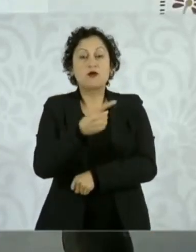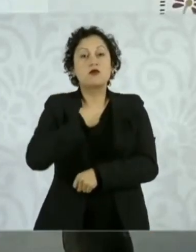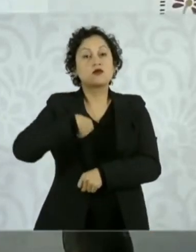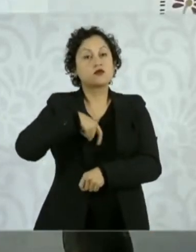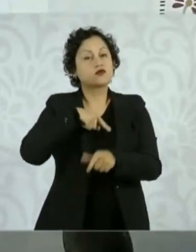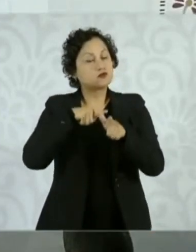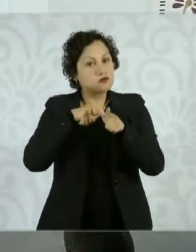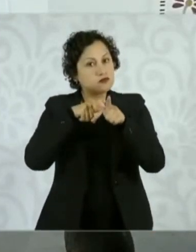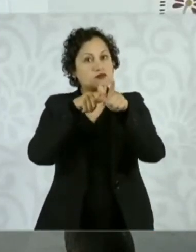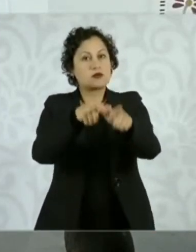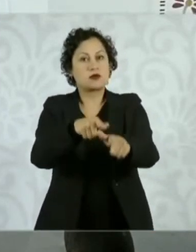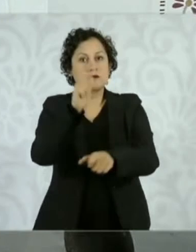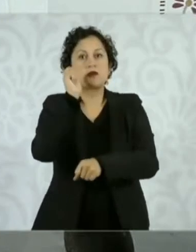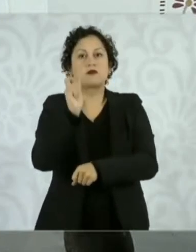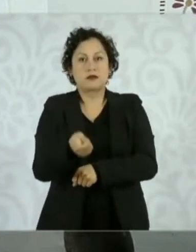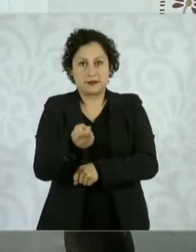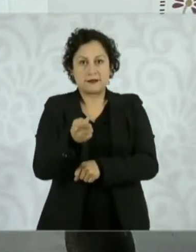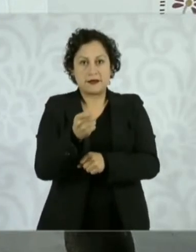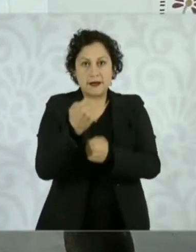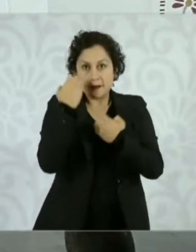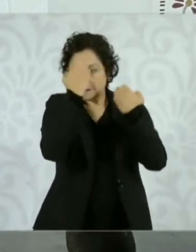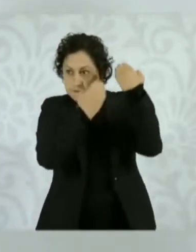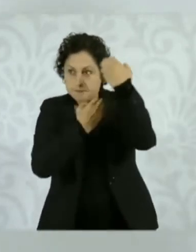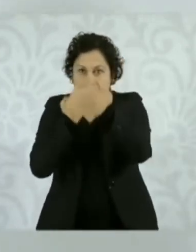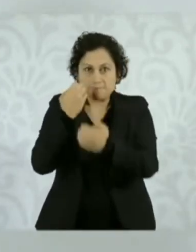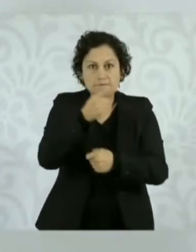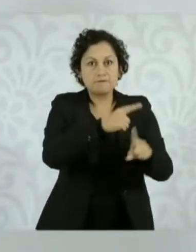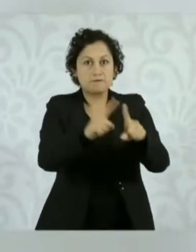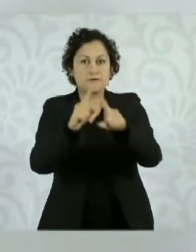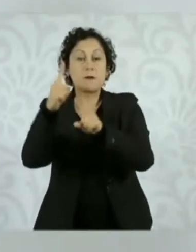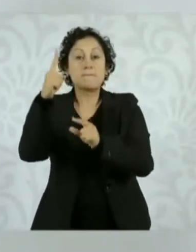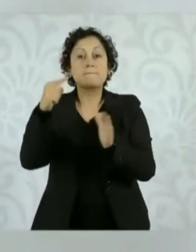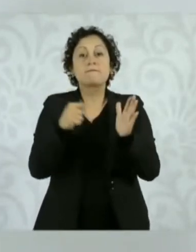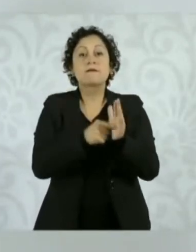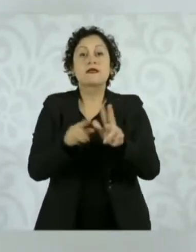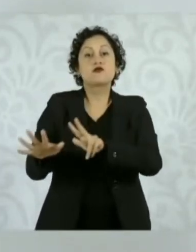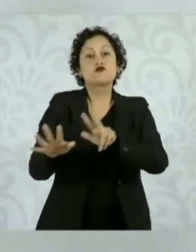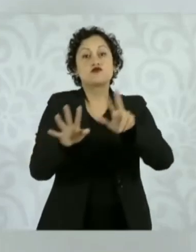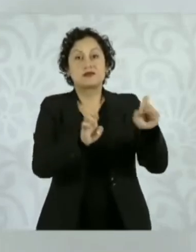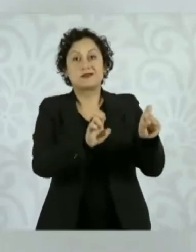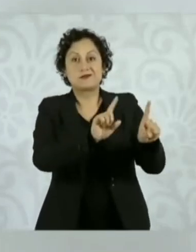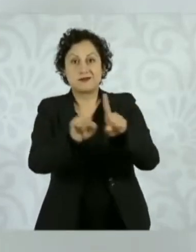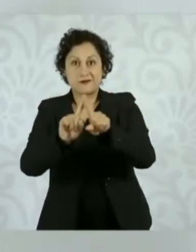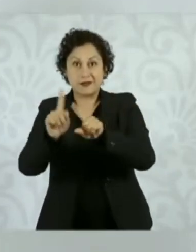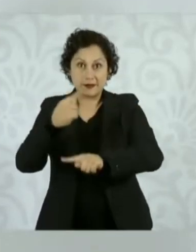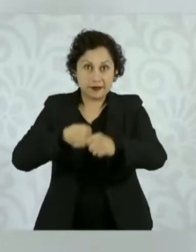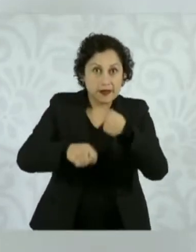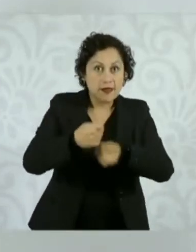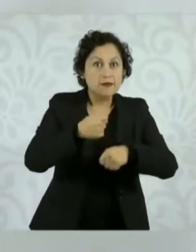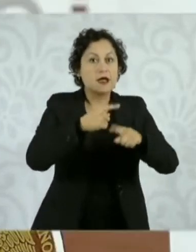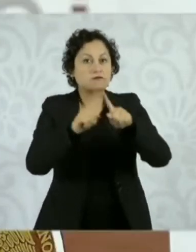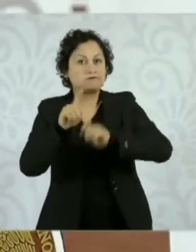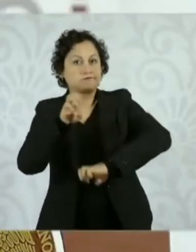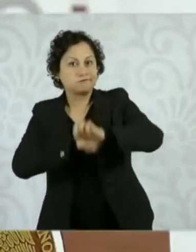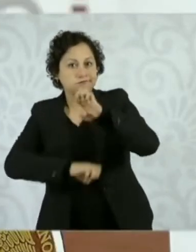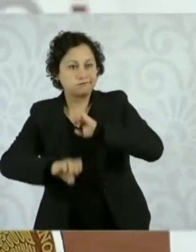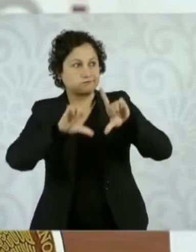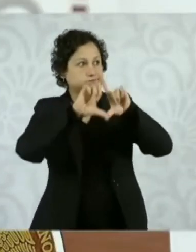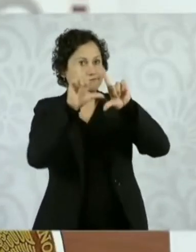monitoreando los precios en mil ochocientos establecimientos en todo el país, observando que se han